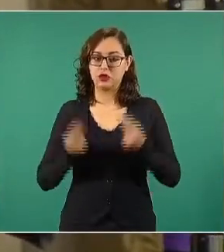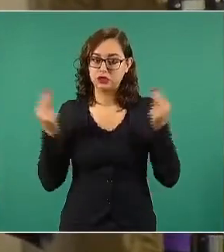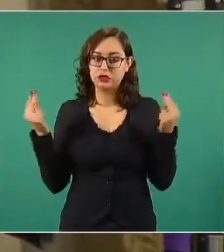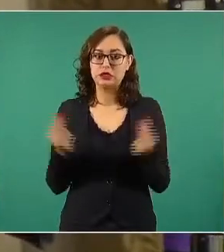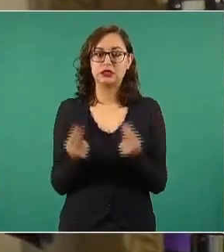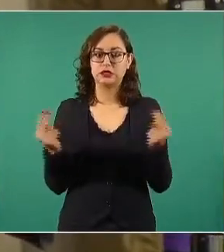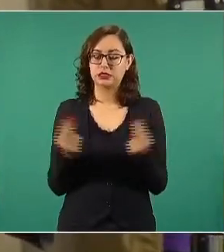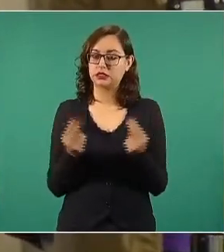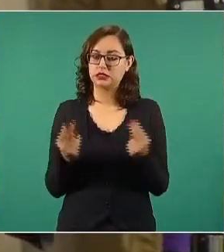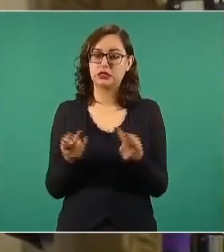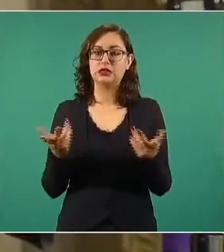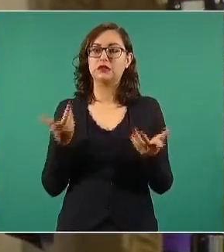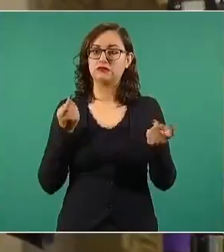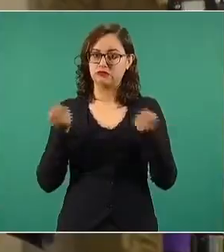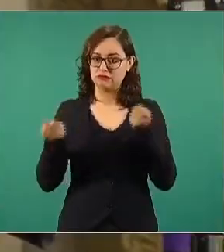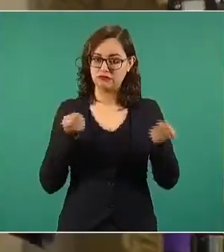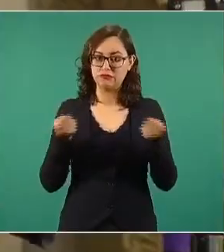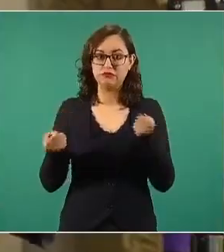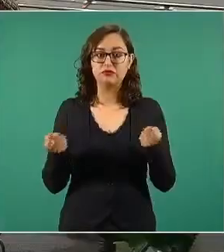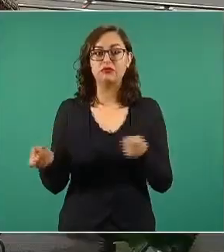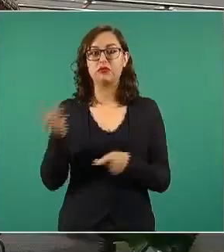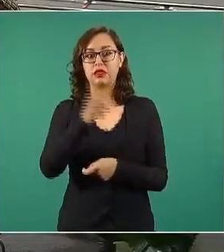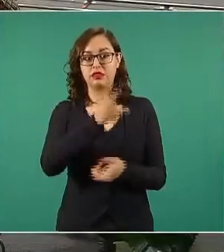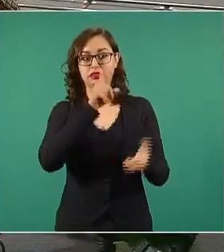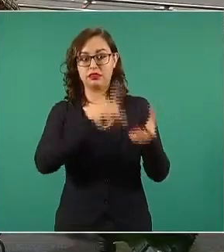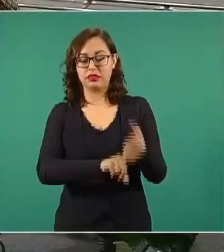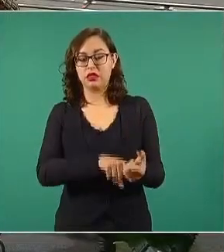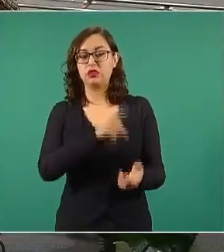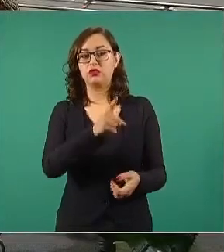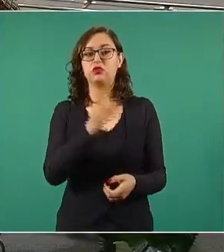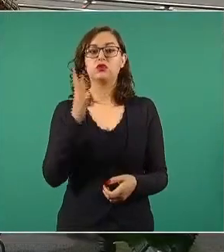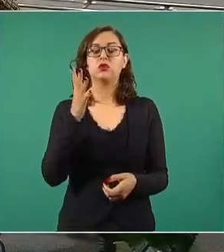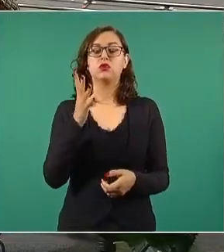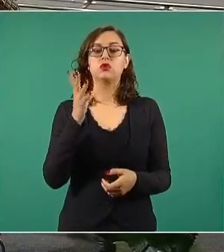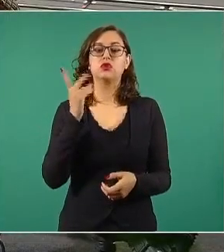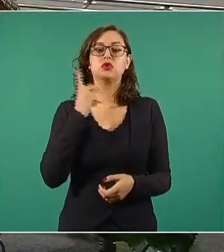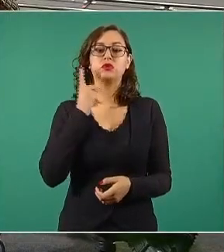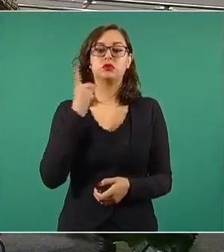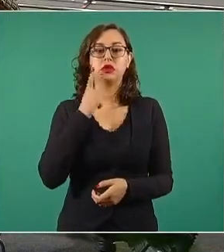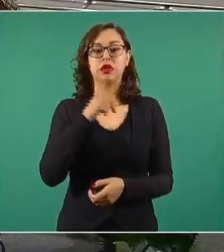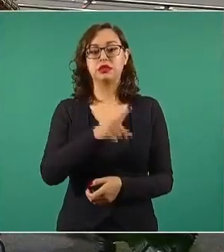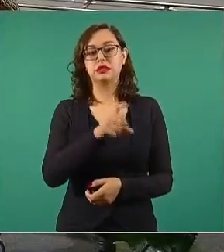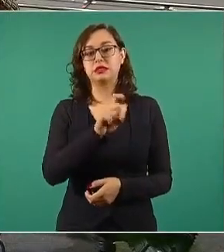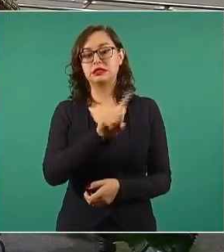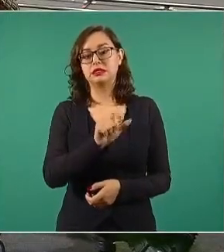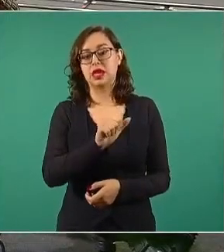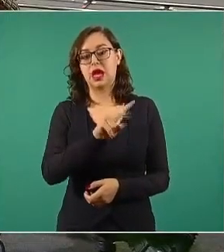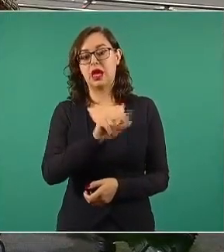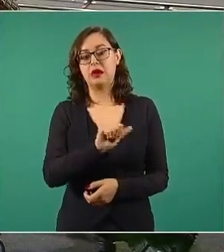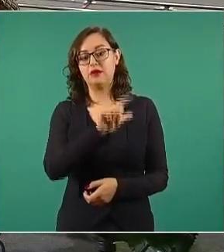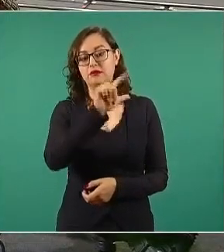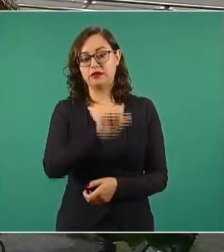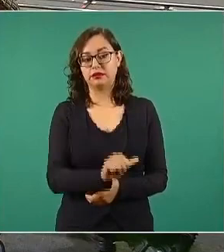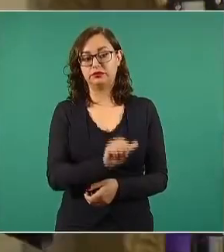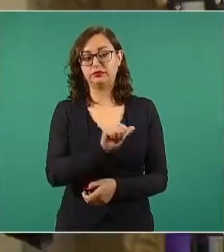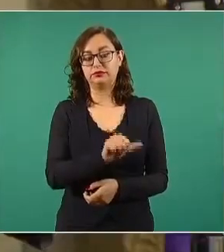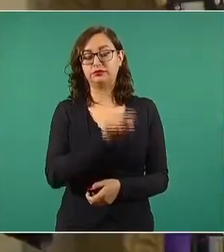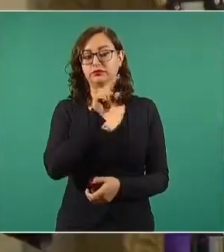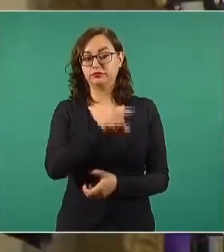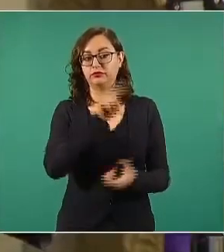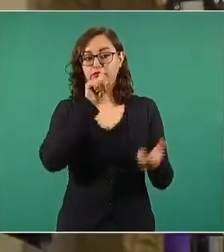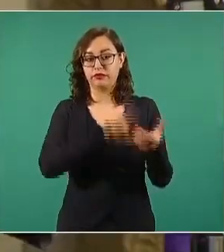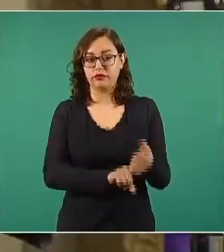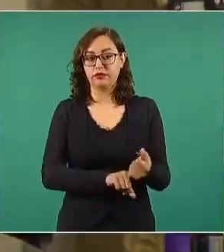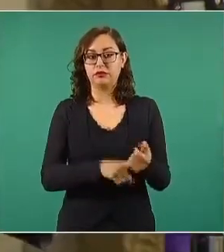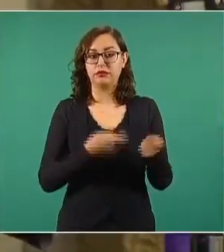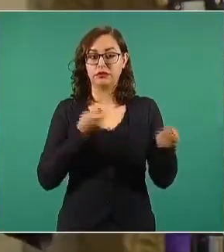señora Margarita Zavala está ocupando un lugar en el Congreso. Se les olvida a ella y a Lía Limón que hay